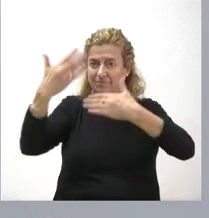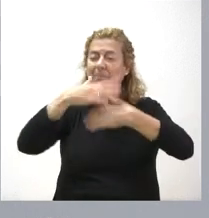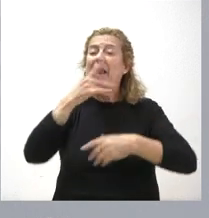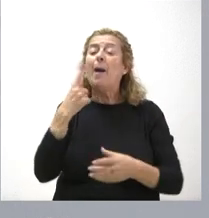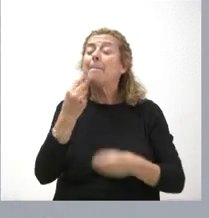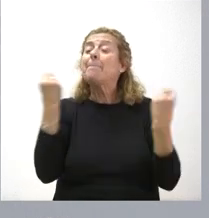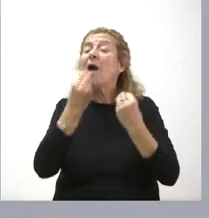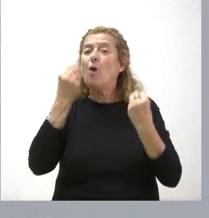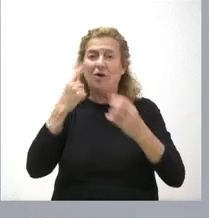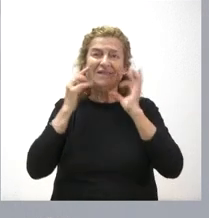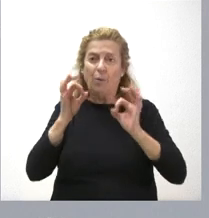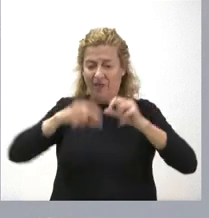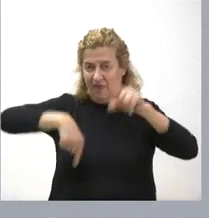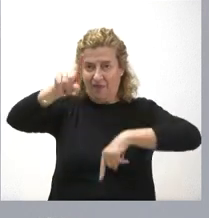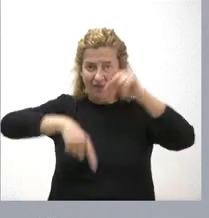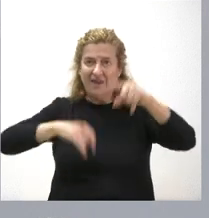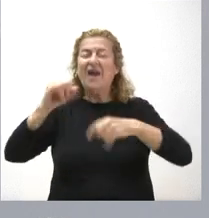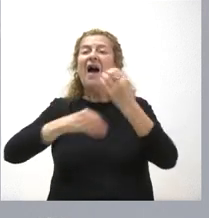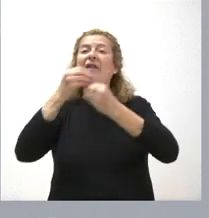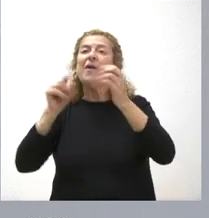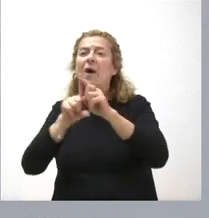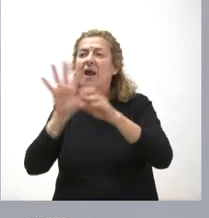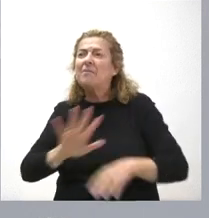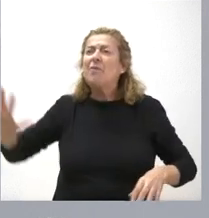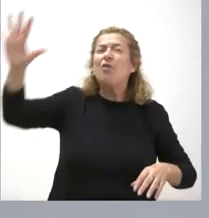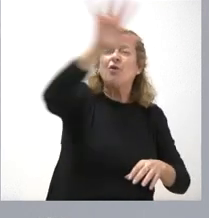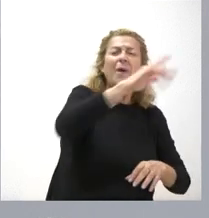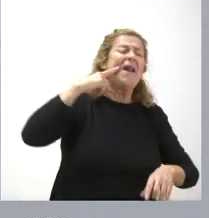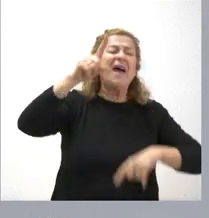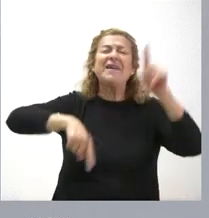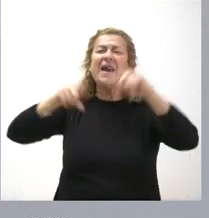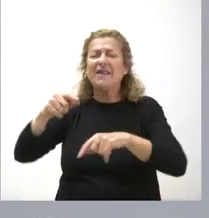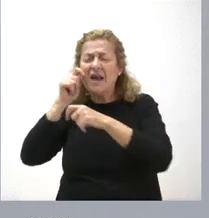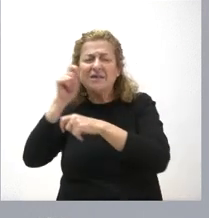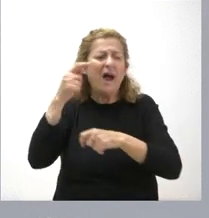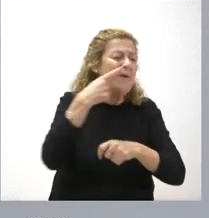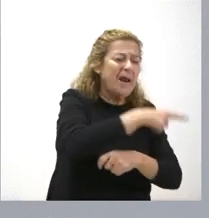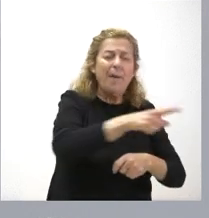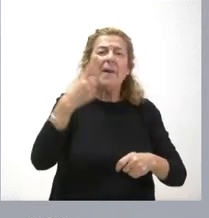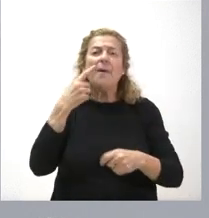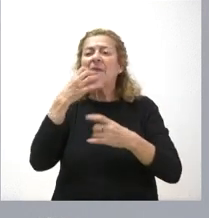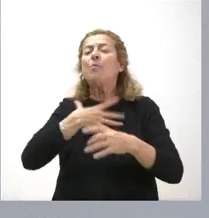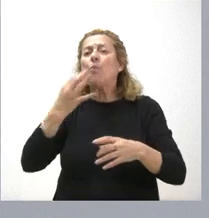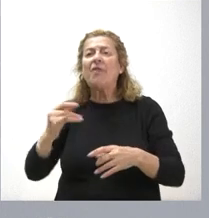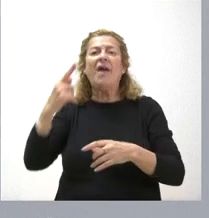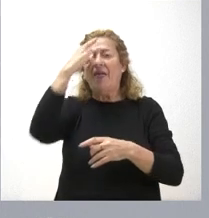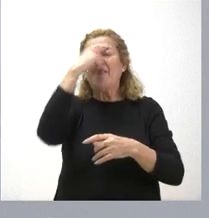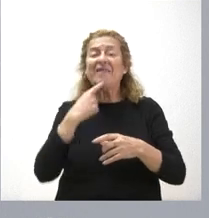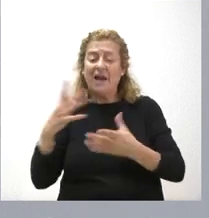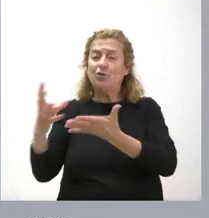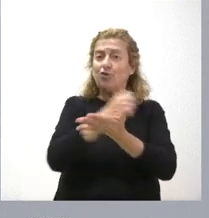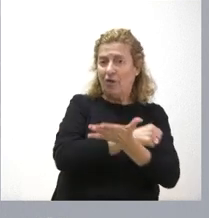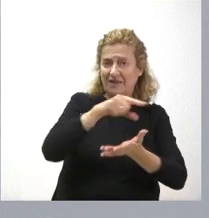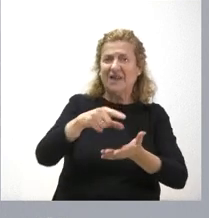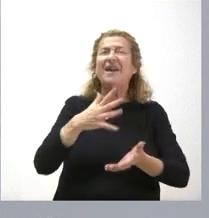y financiar la realización de un mapeo de la red autonómica de carreteras para determinar las posibilidades de digitalizar estas infraestructuras, que suponen